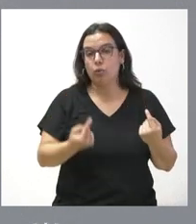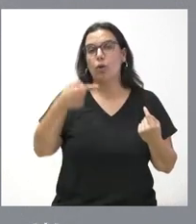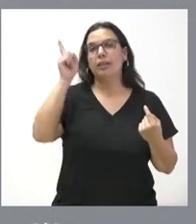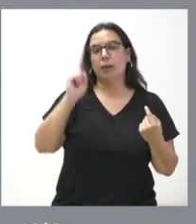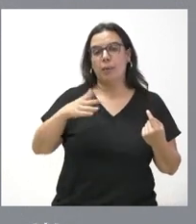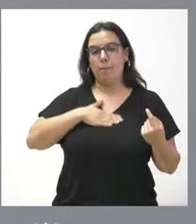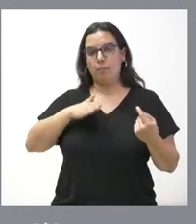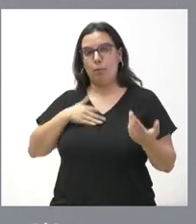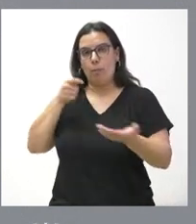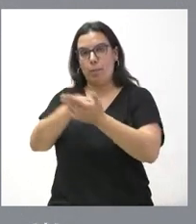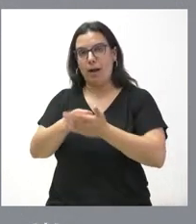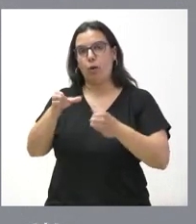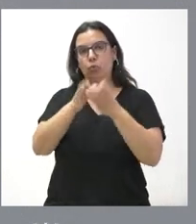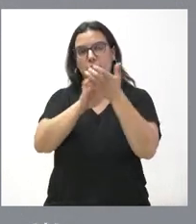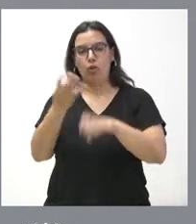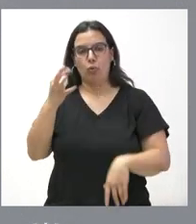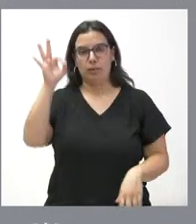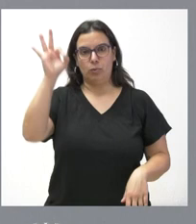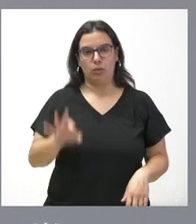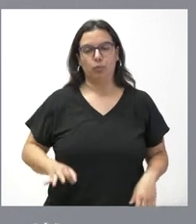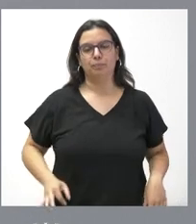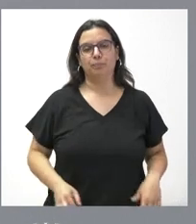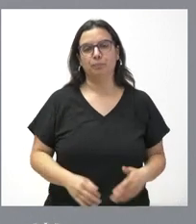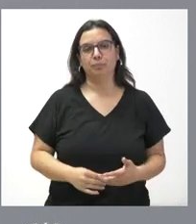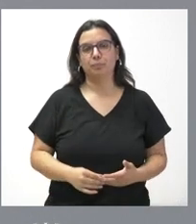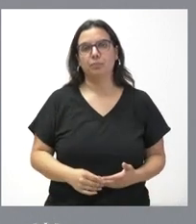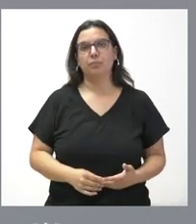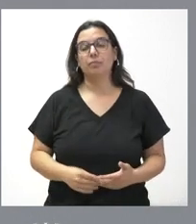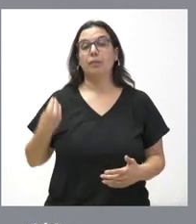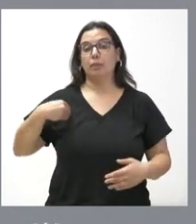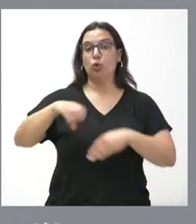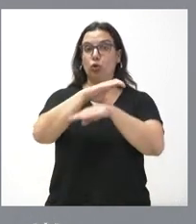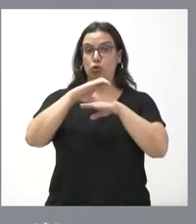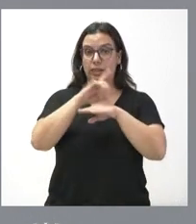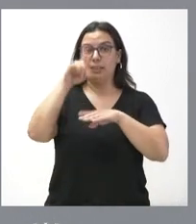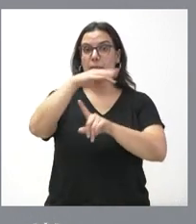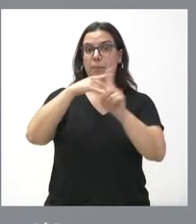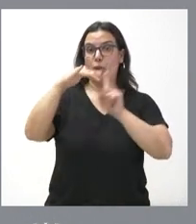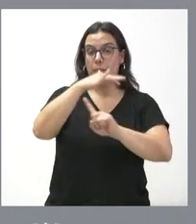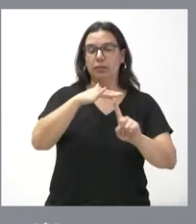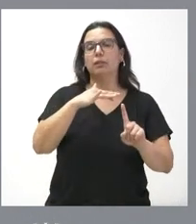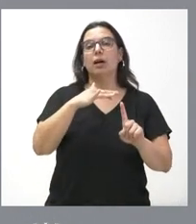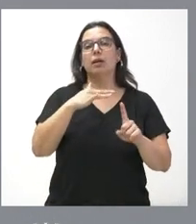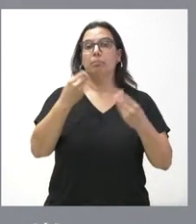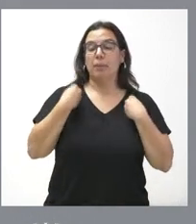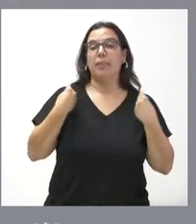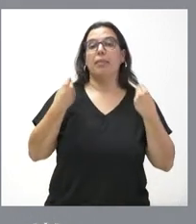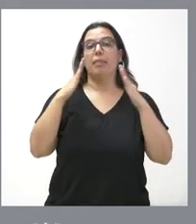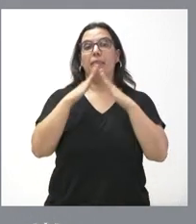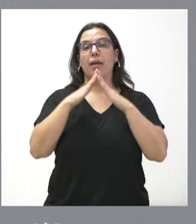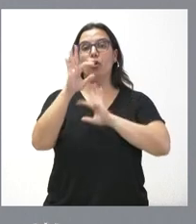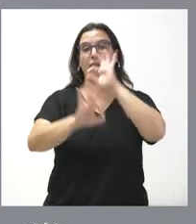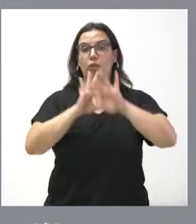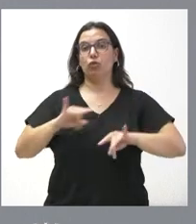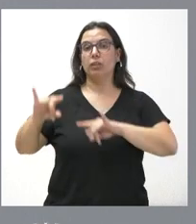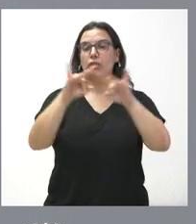aportación de la Junta de Castilla y León, que es el 40% del total. Esta misma consejería, la Consejería de Medio Ambiente, Vivienda y Ordenación del Territorio,